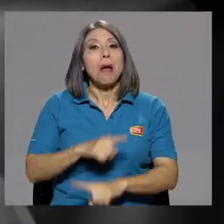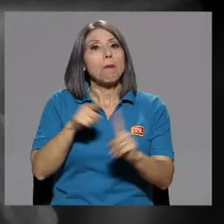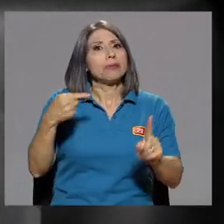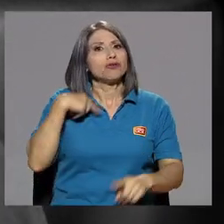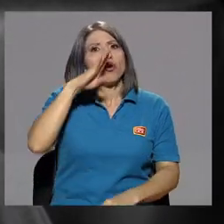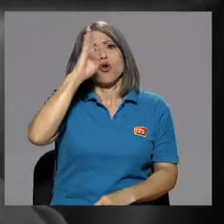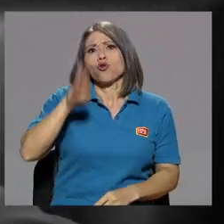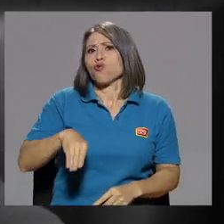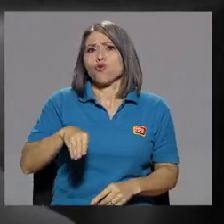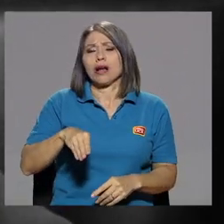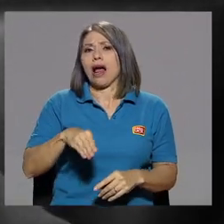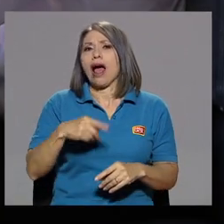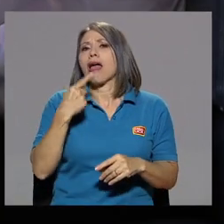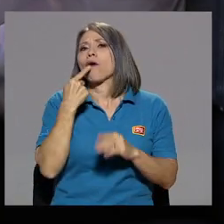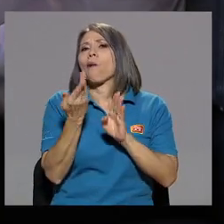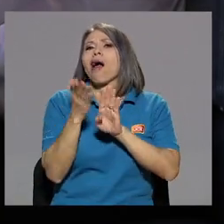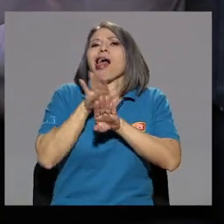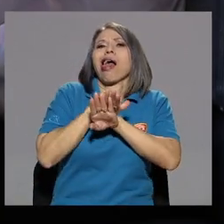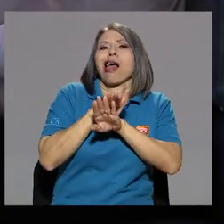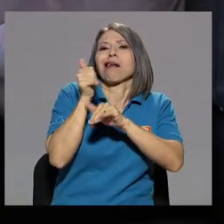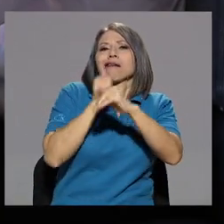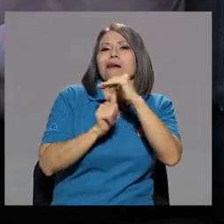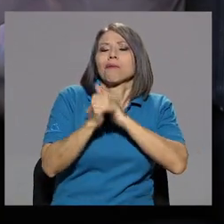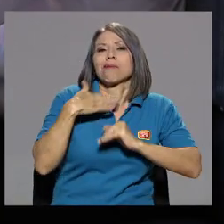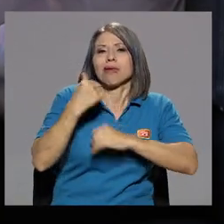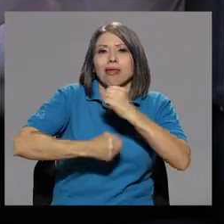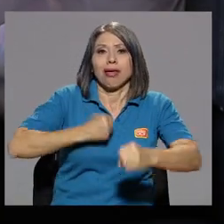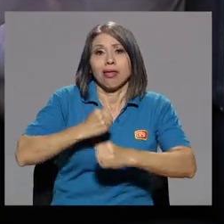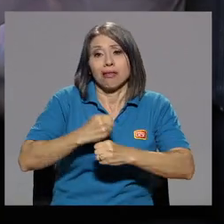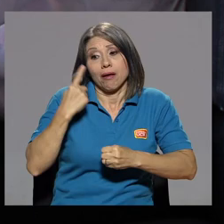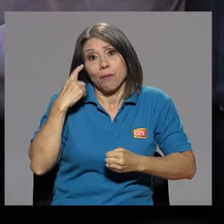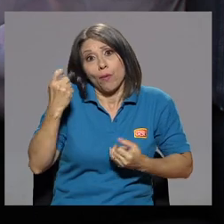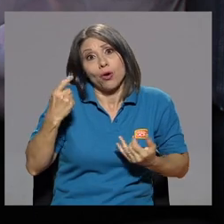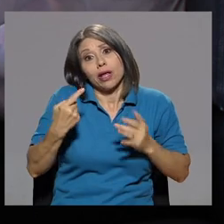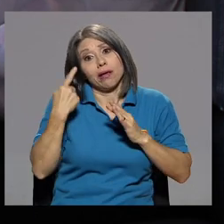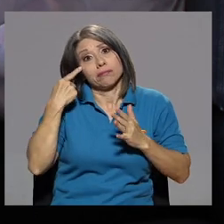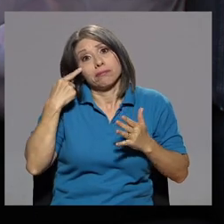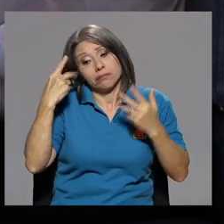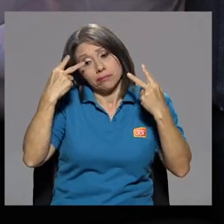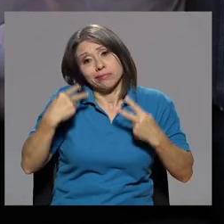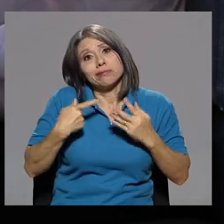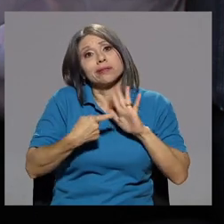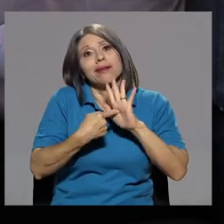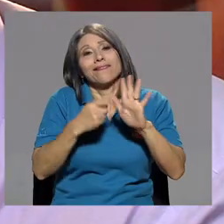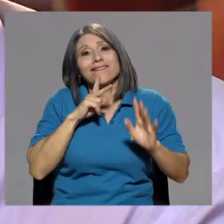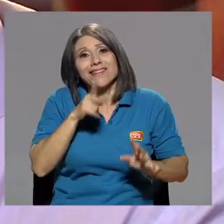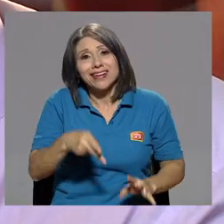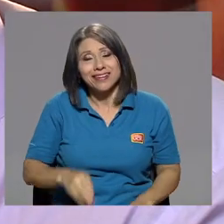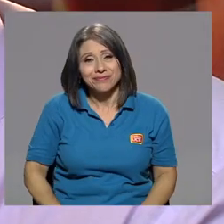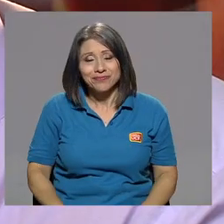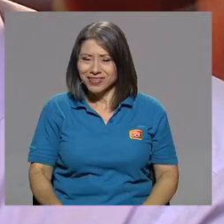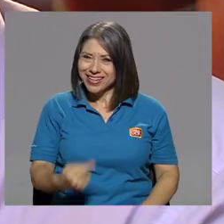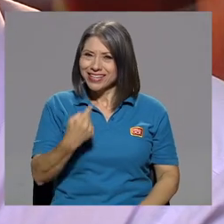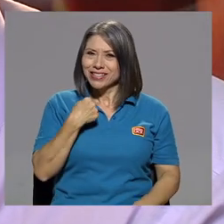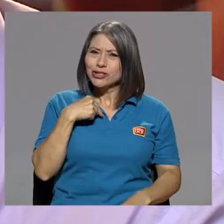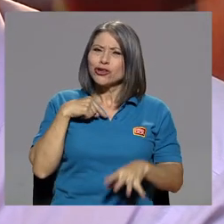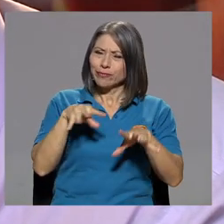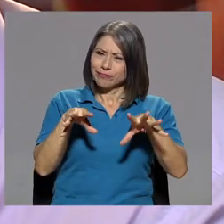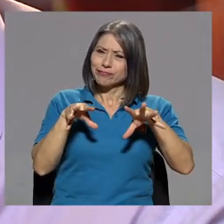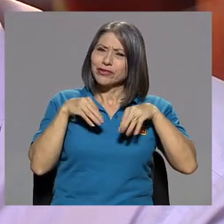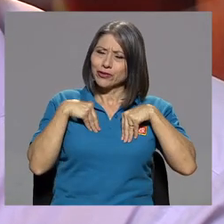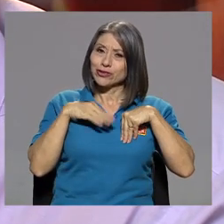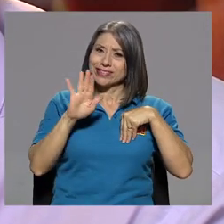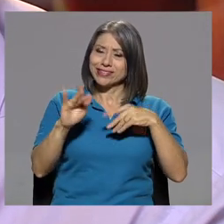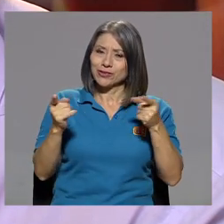Pero yo nunca me he quitado la edad. Y porque la garana sale a la cara, no. Bueno, yo debo reconocer que